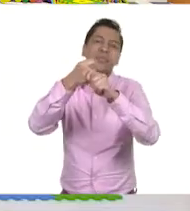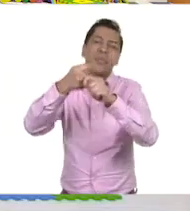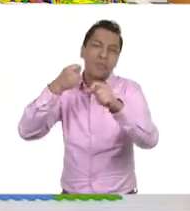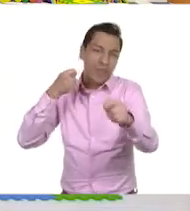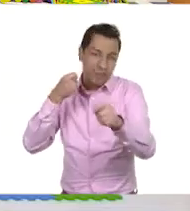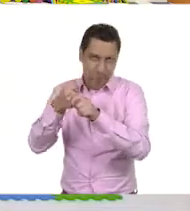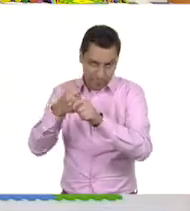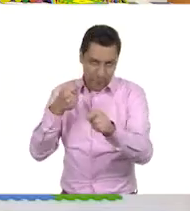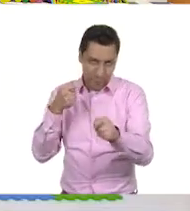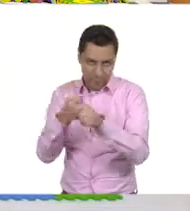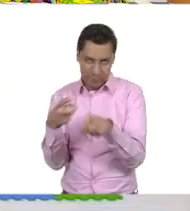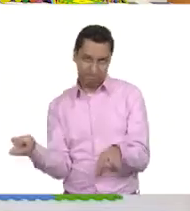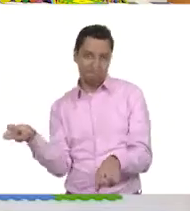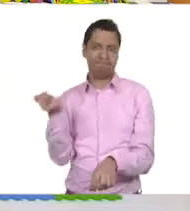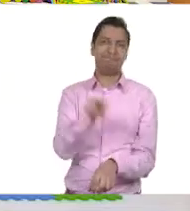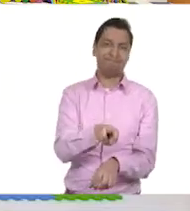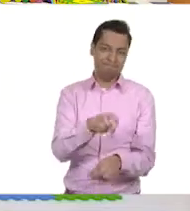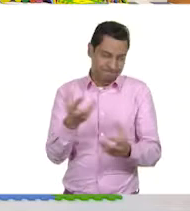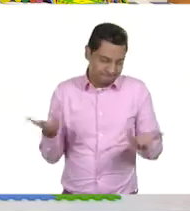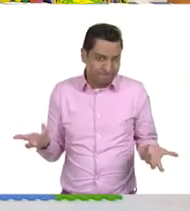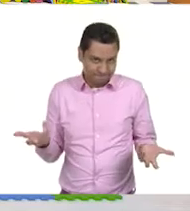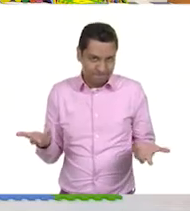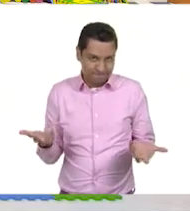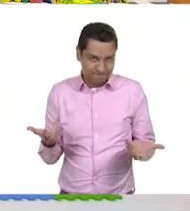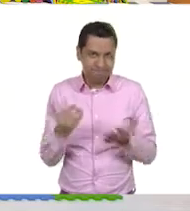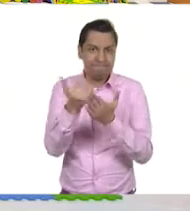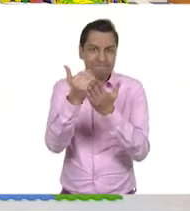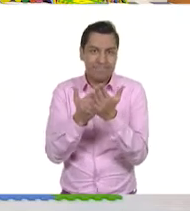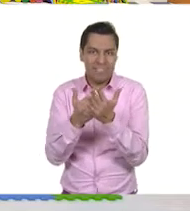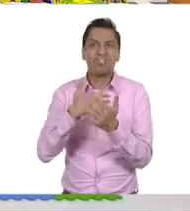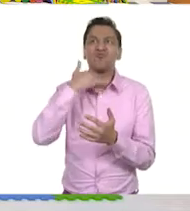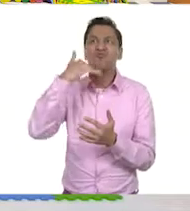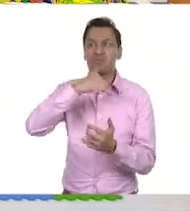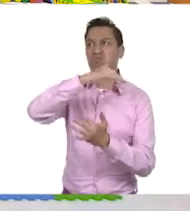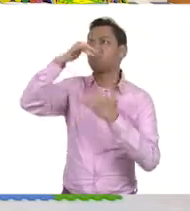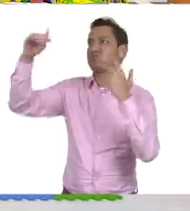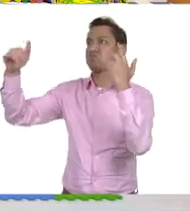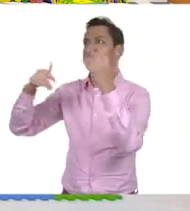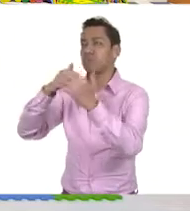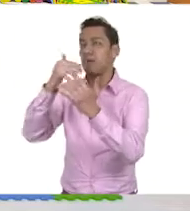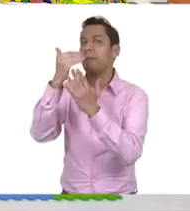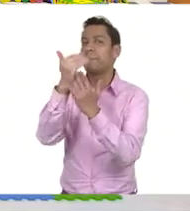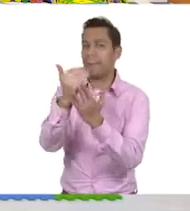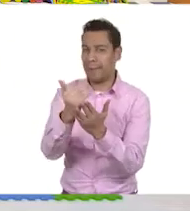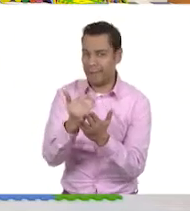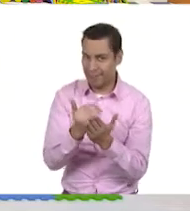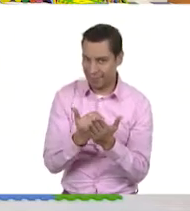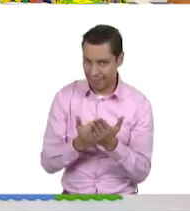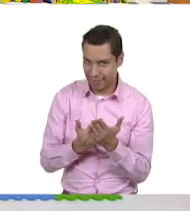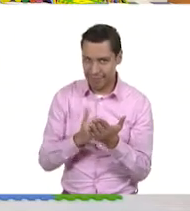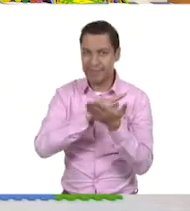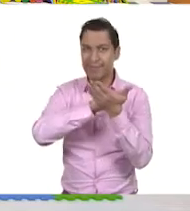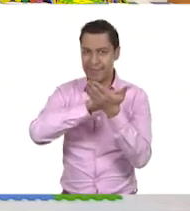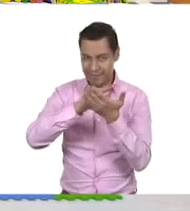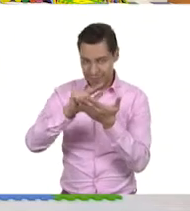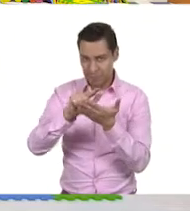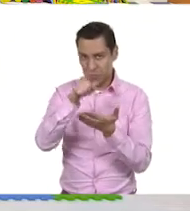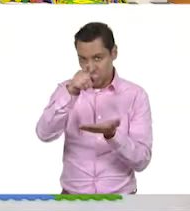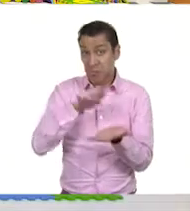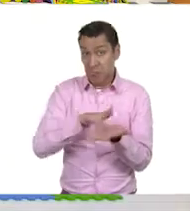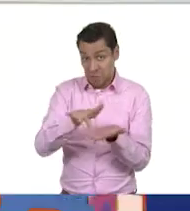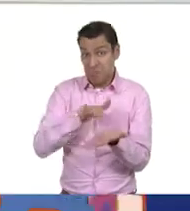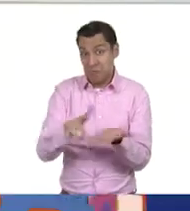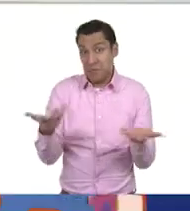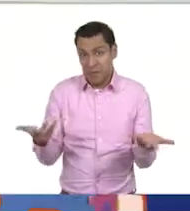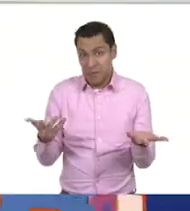localidad, no necesito tal vez tanto transporte. Tienes toda la razón. Y o menos. Estoy disminuyendo esa parte. Y